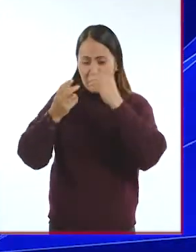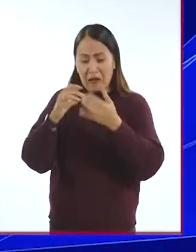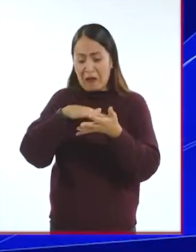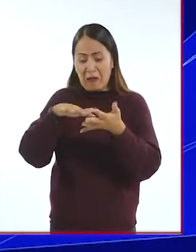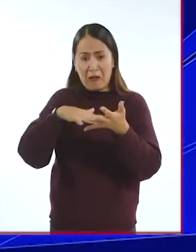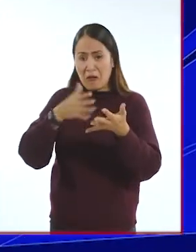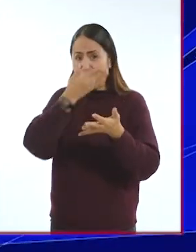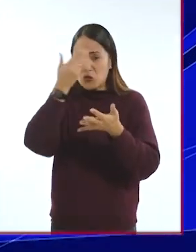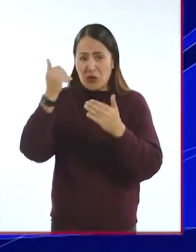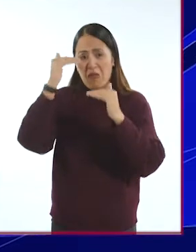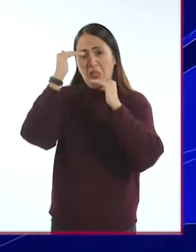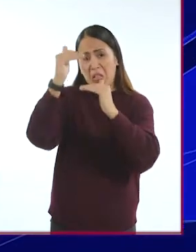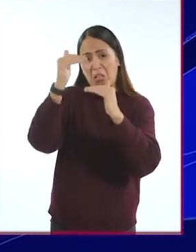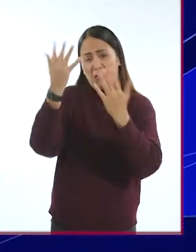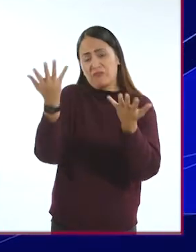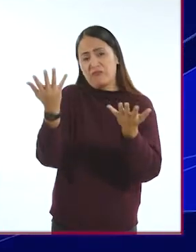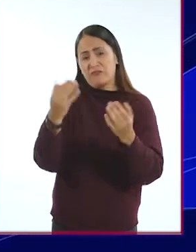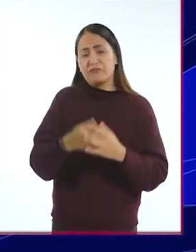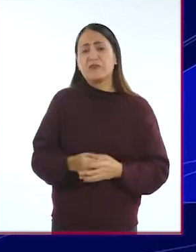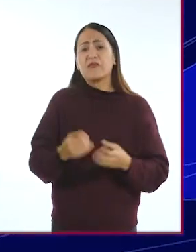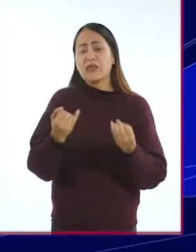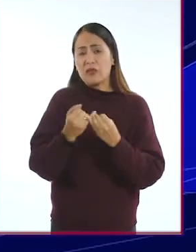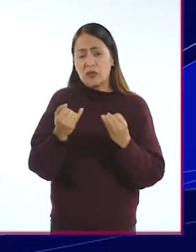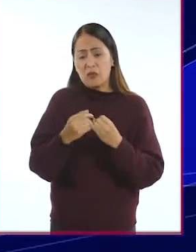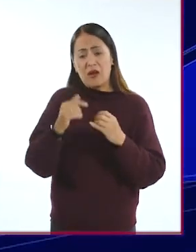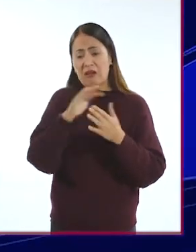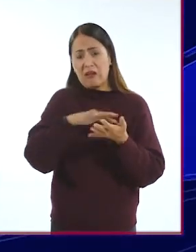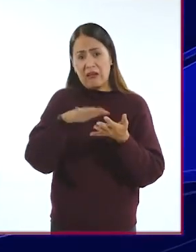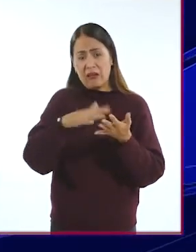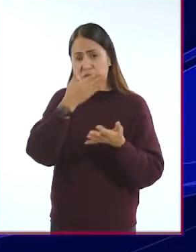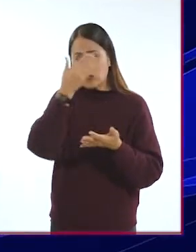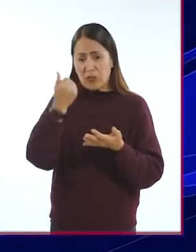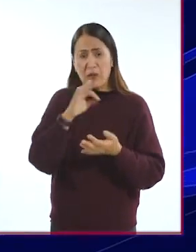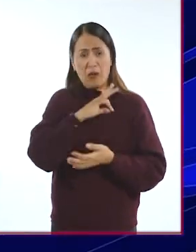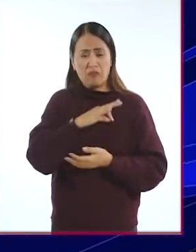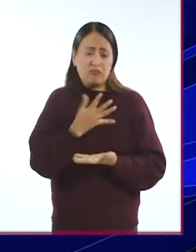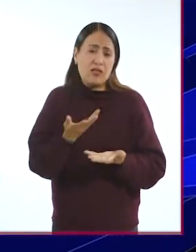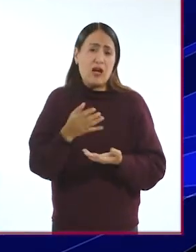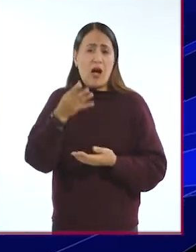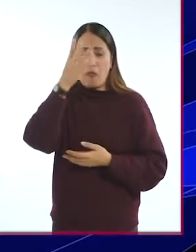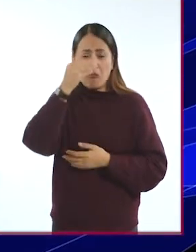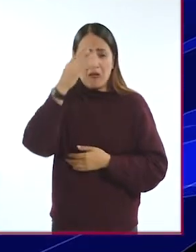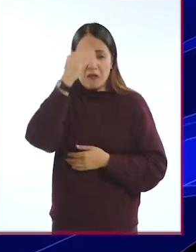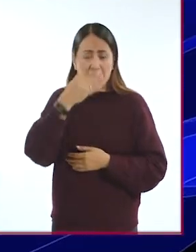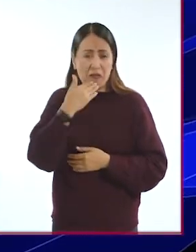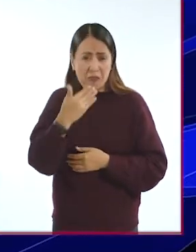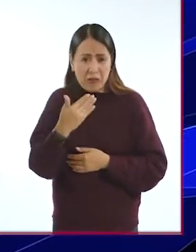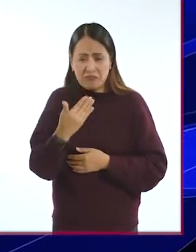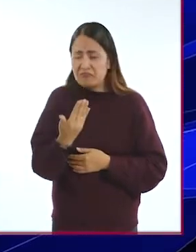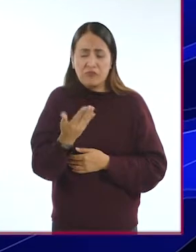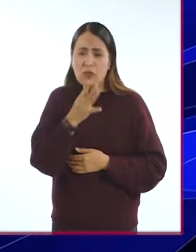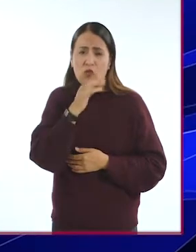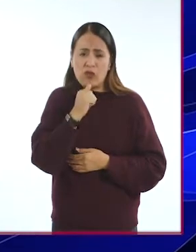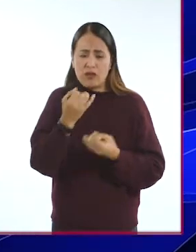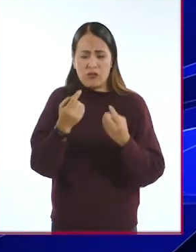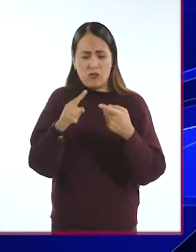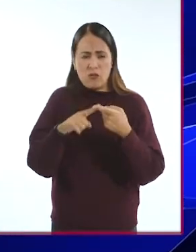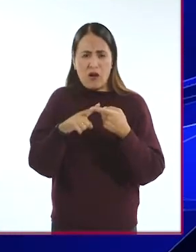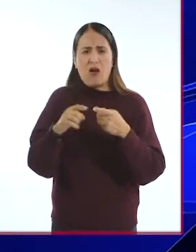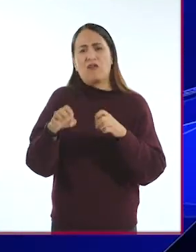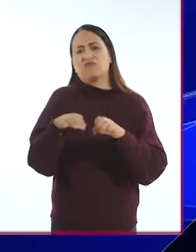elevar su espíritu y aprender más cosas de todo tipo, ¿no? Desde lo laboral, desde lo